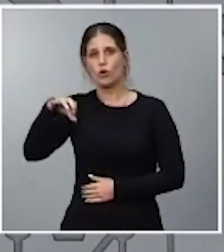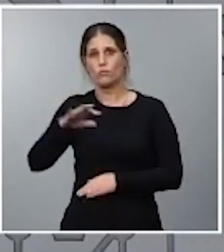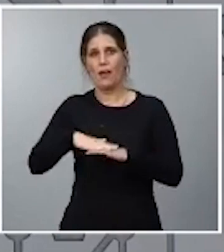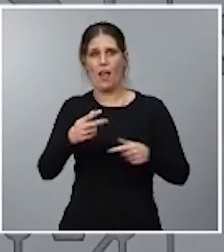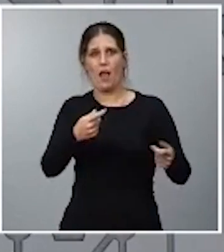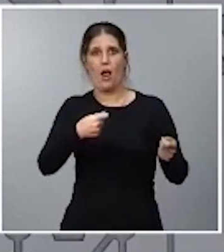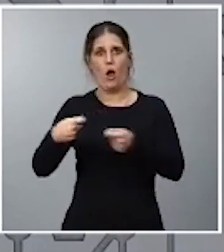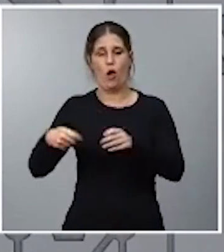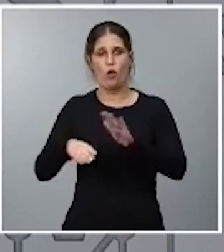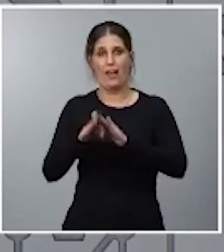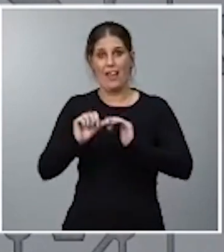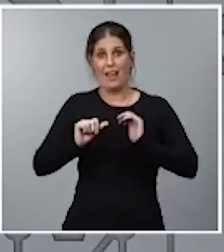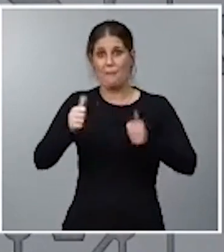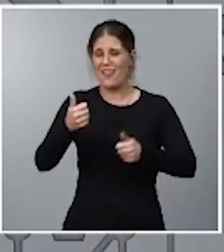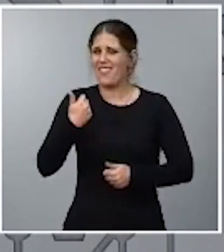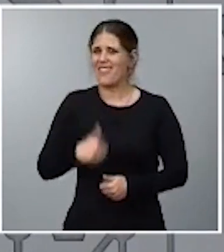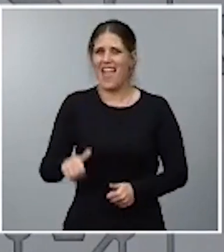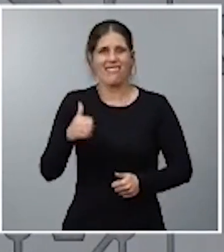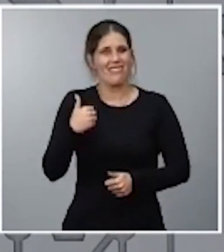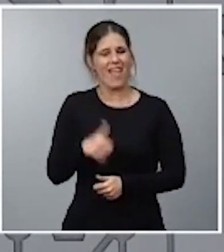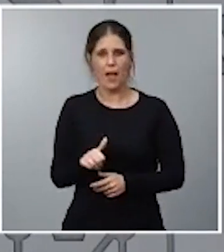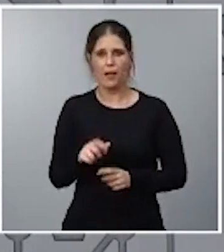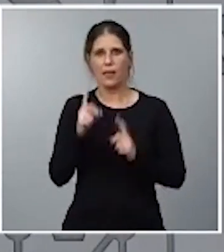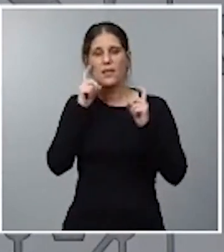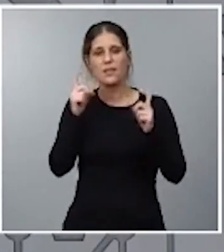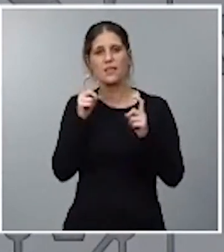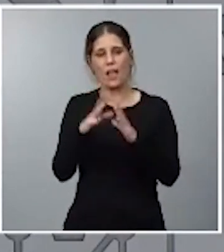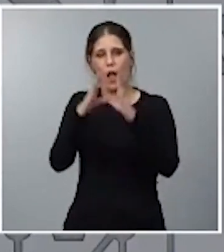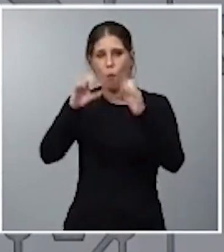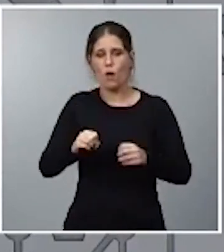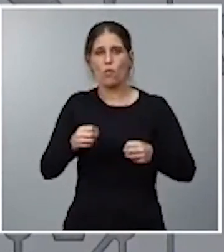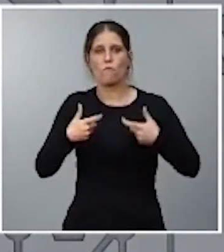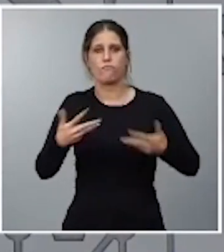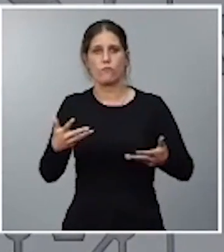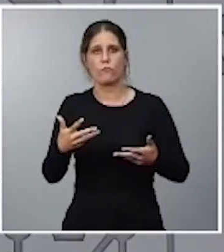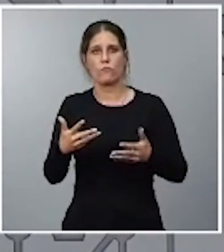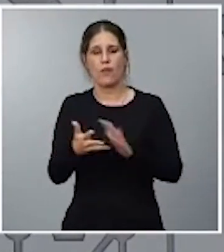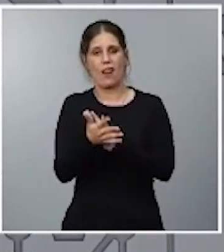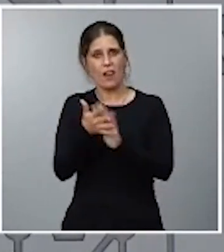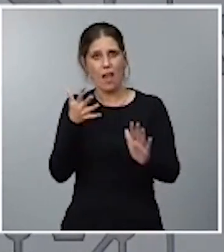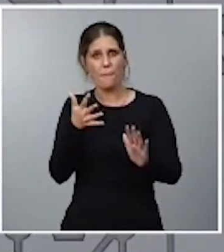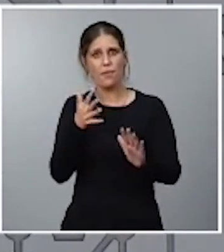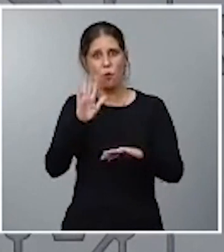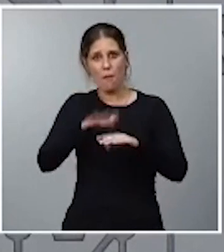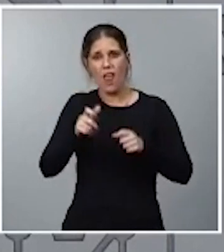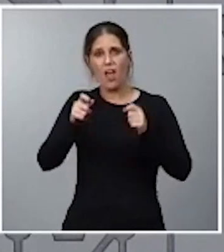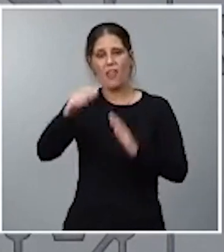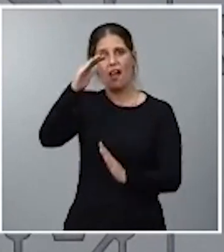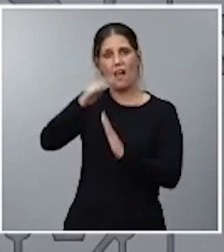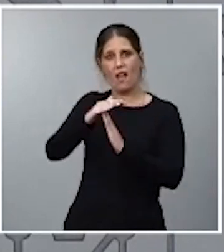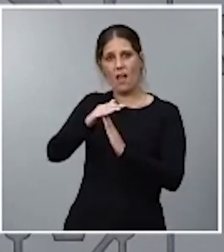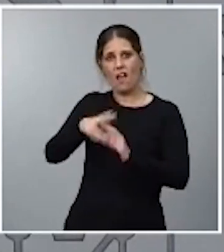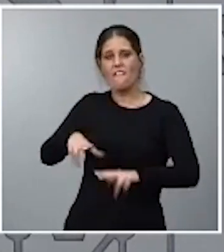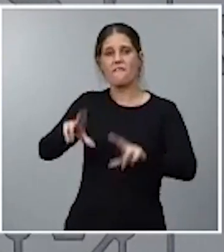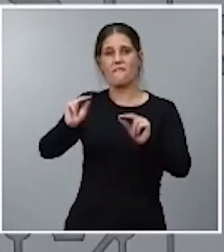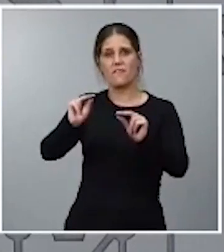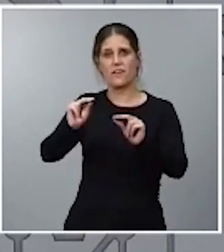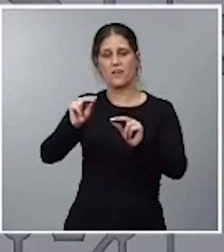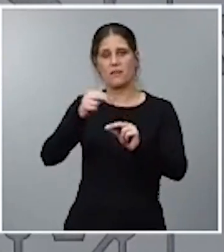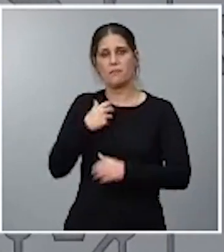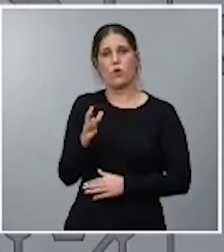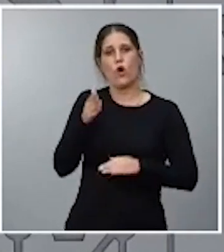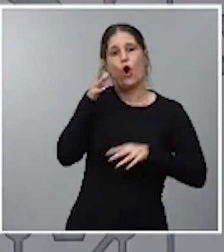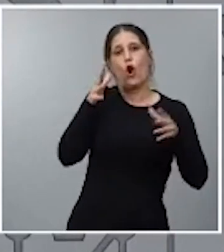ya a intentar un acuerdo rápido para desbloquear el Consejo y el Tribunal Constitucional. Una situación